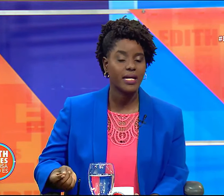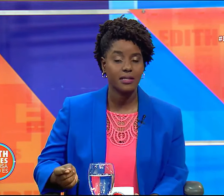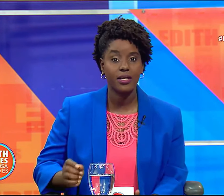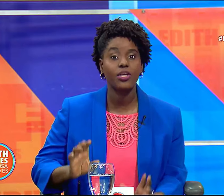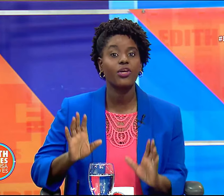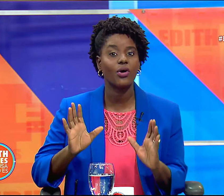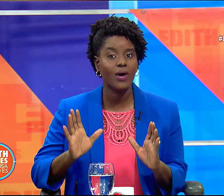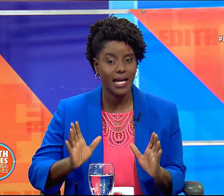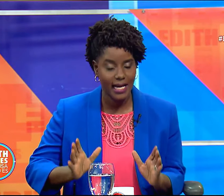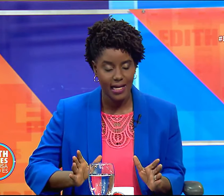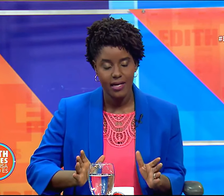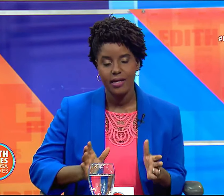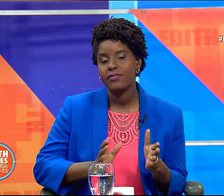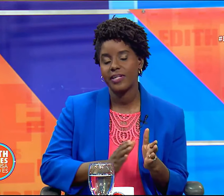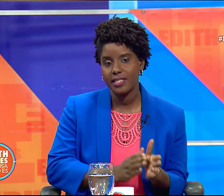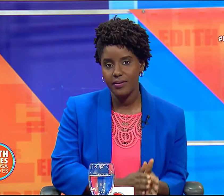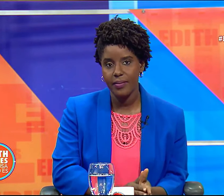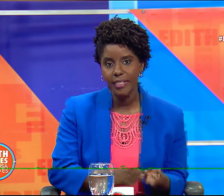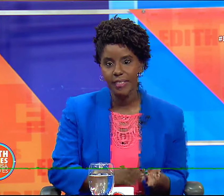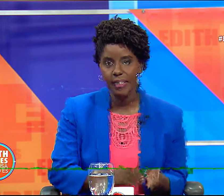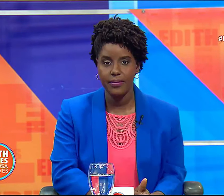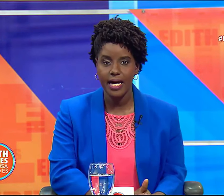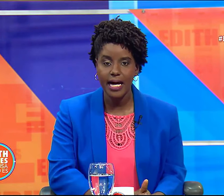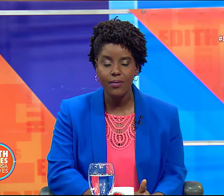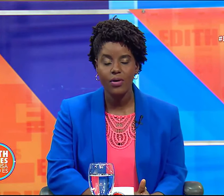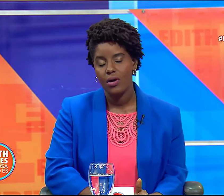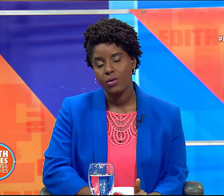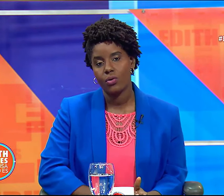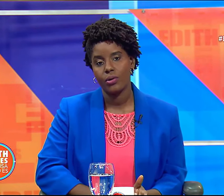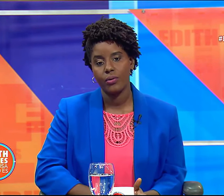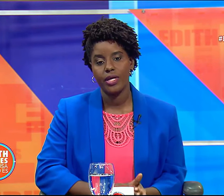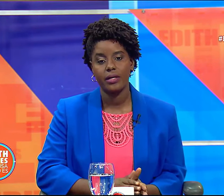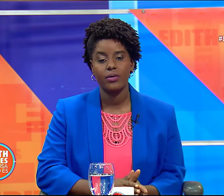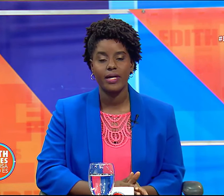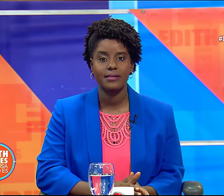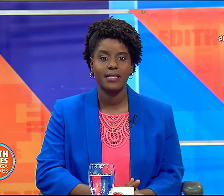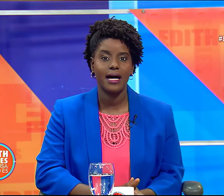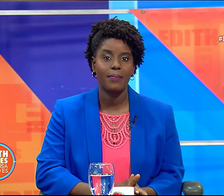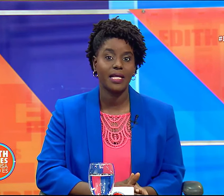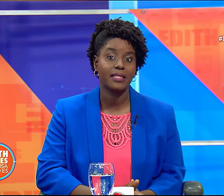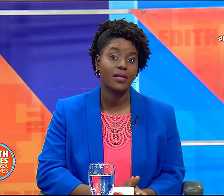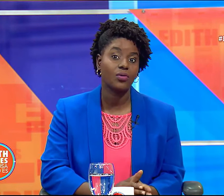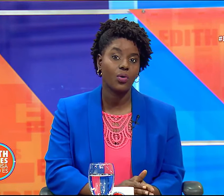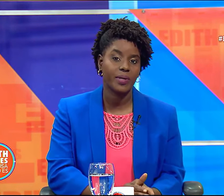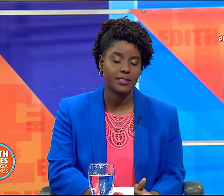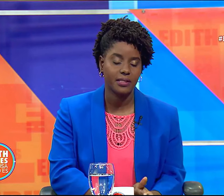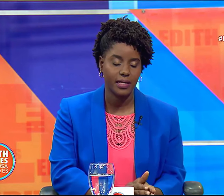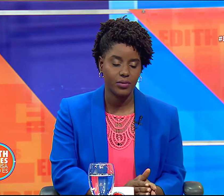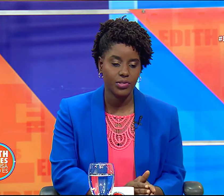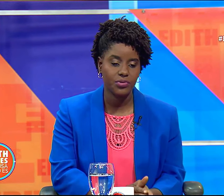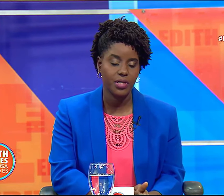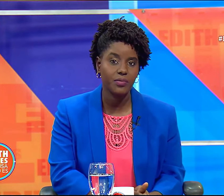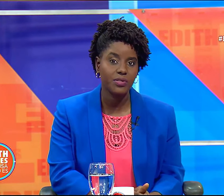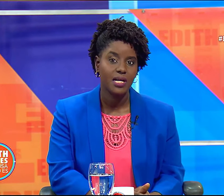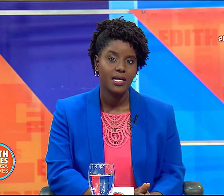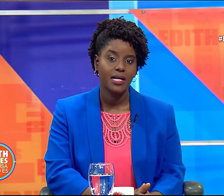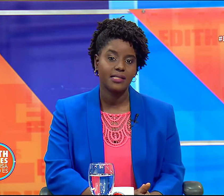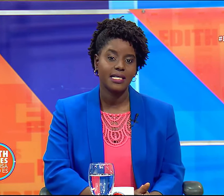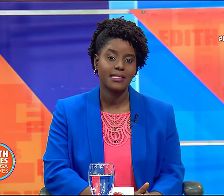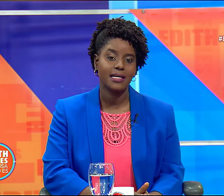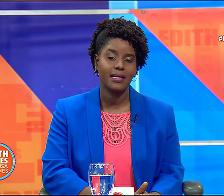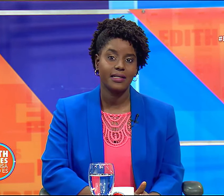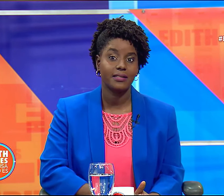procura hacer y que ojalá efectivamente se lleve a cabo lo que el gobierno está planteando o presentando. Escuchemos